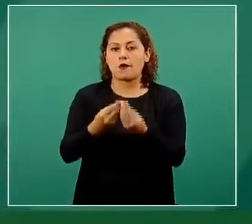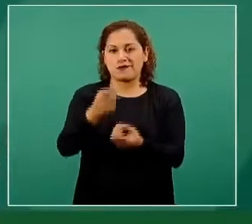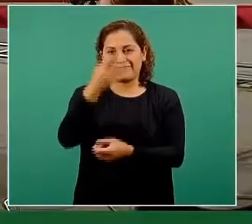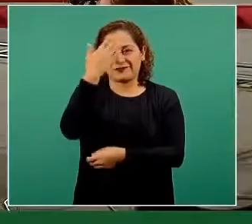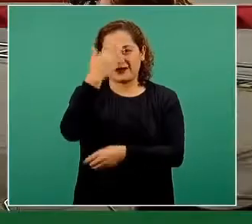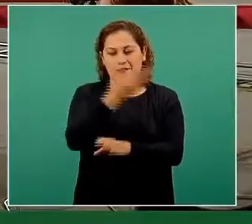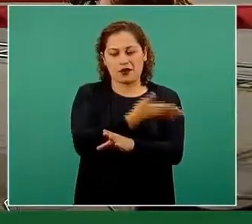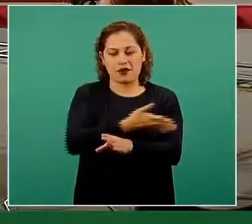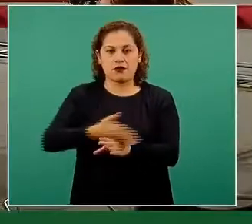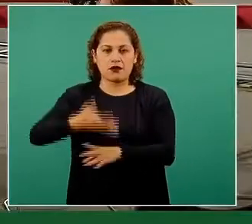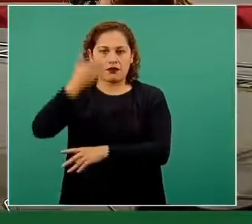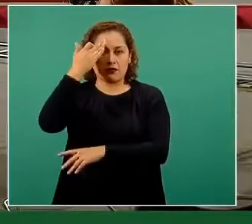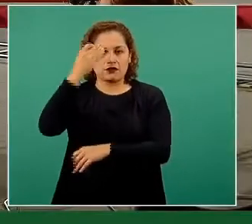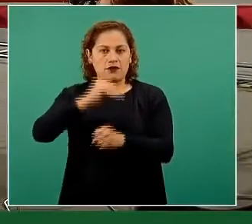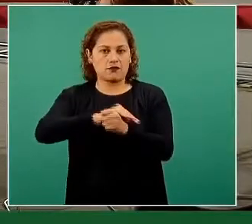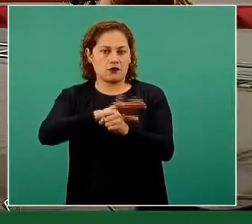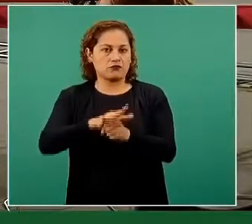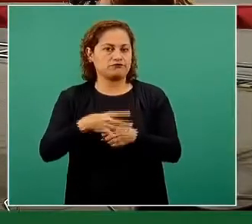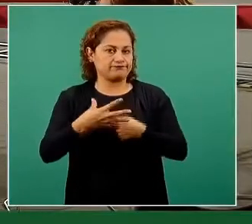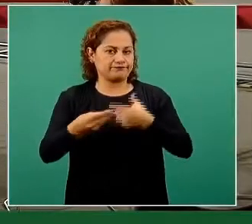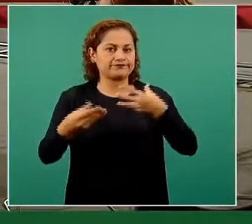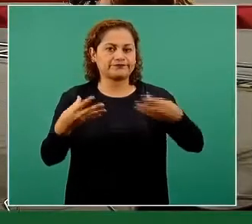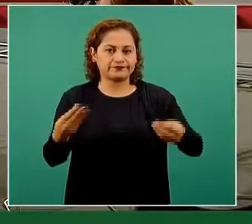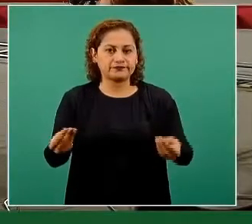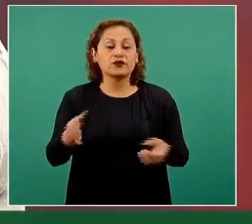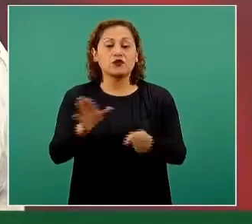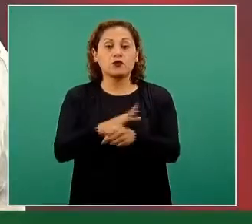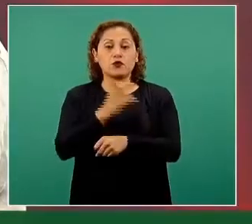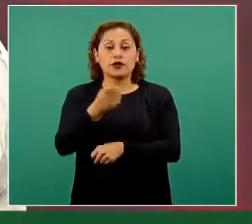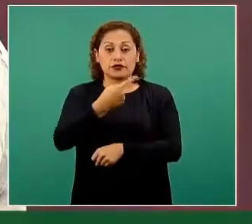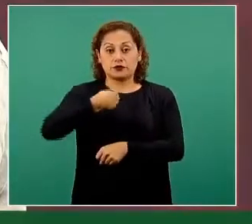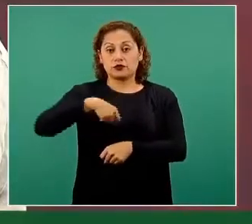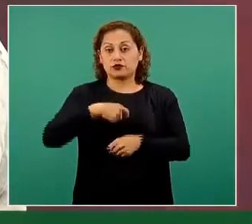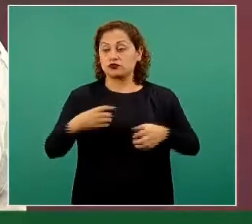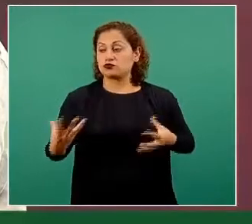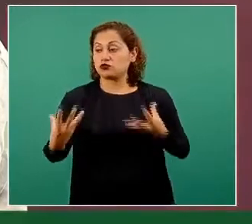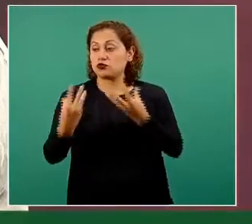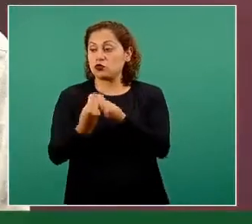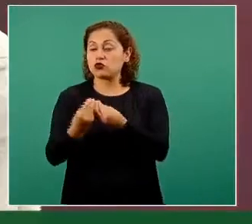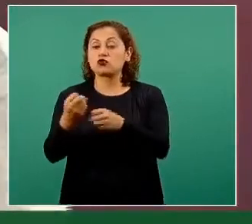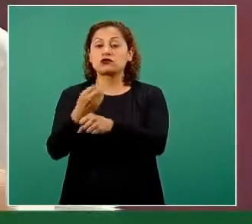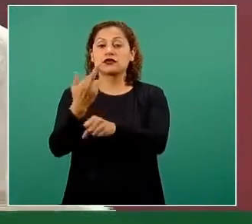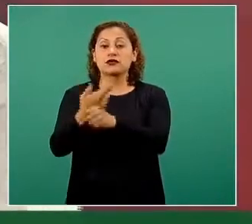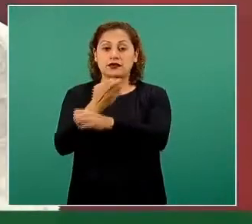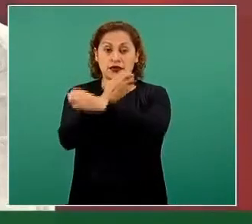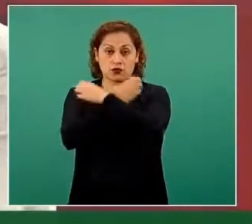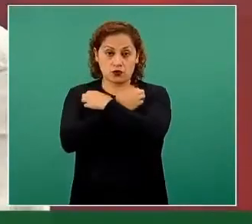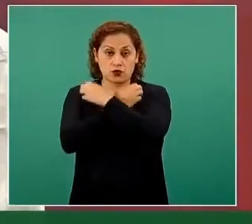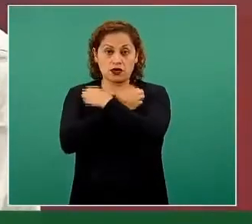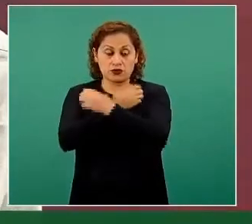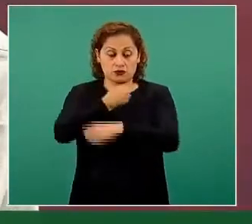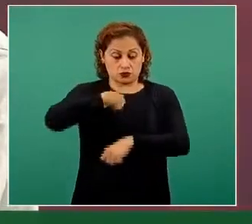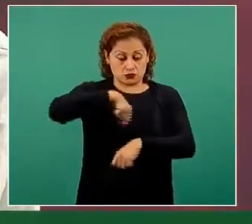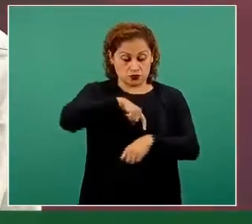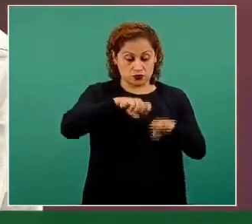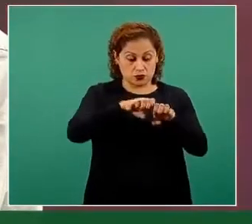de la epidemia. Para esto estamos trabajando también, mano a mano, con la Secretaría de Educación Pública. Nuestro equipo de la Comisión Nacional